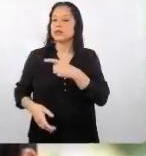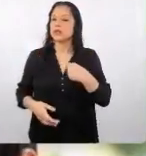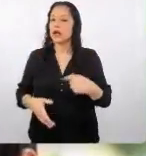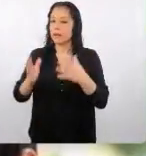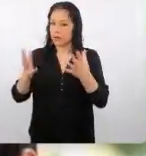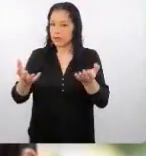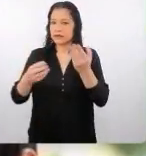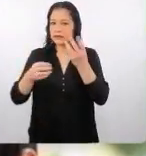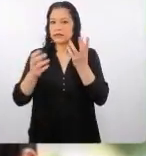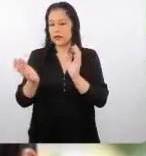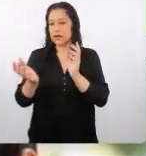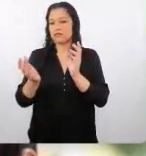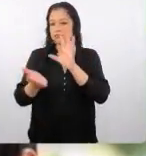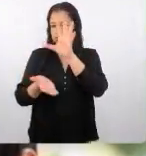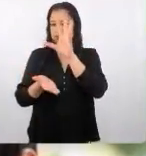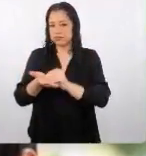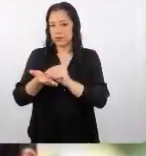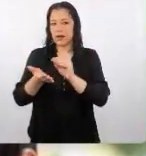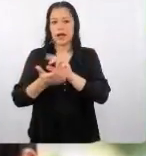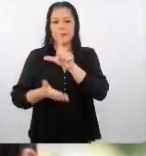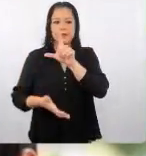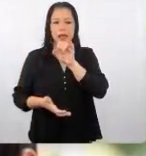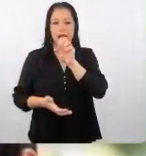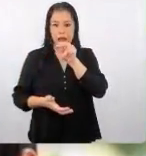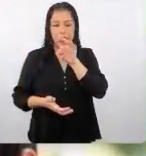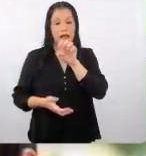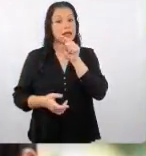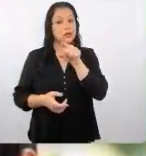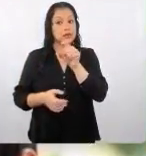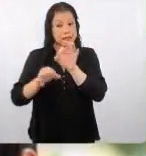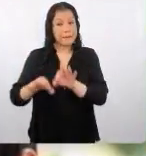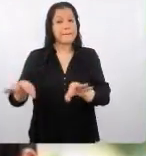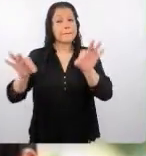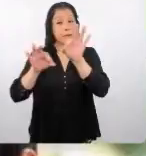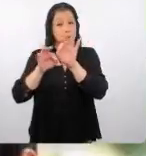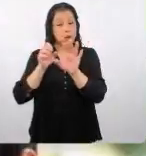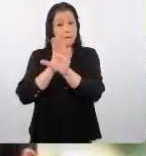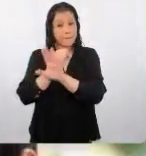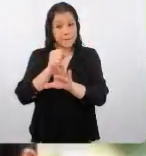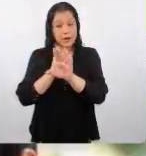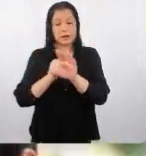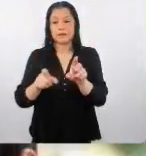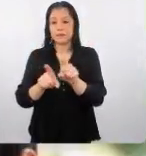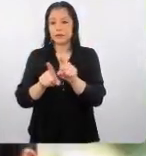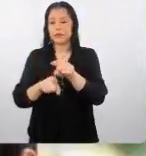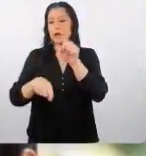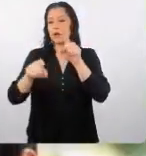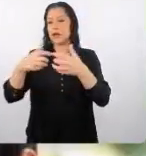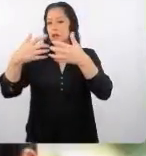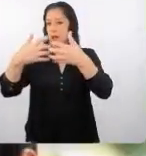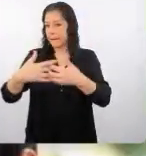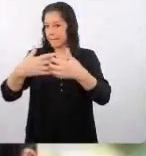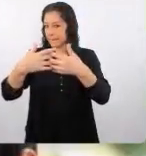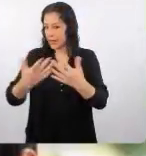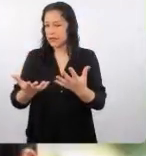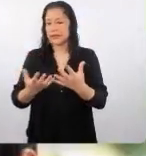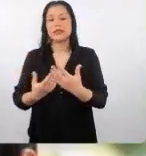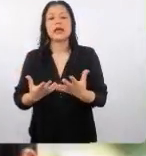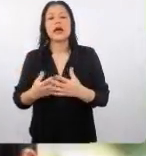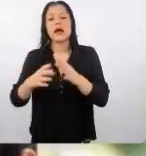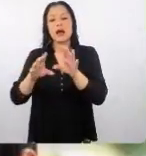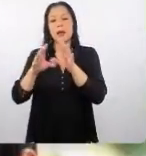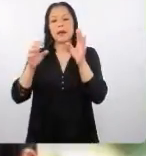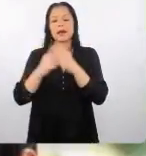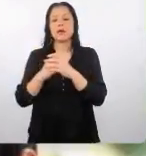cuenta en line esto es clave de hecho en algunos casos incluso hay empresas que han optado por crear